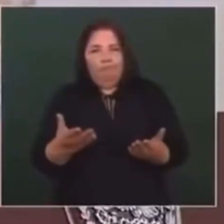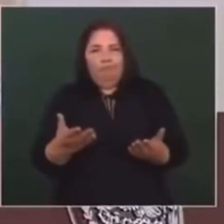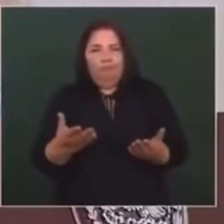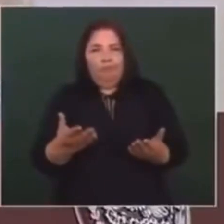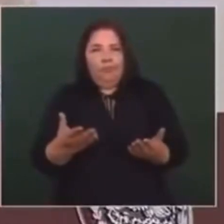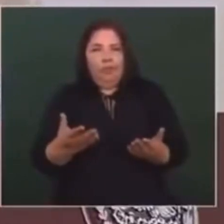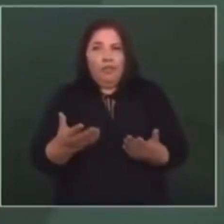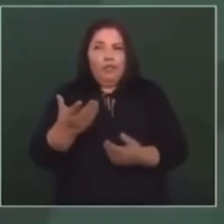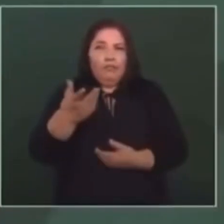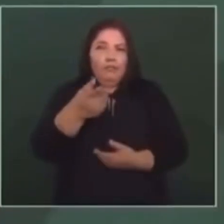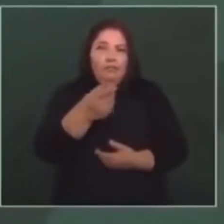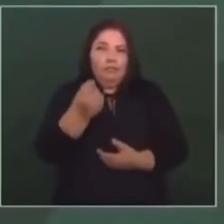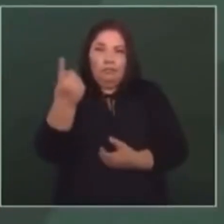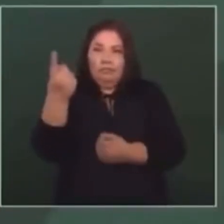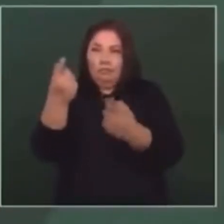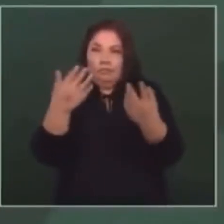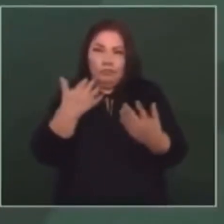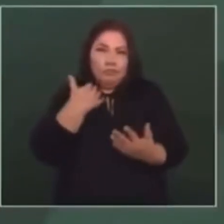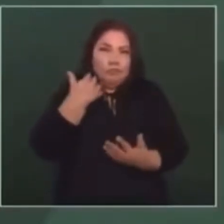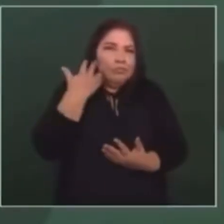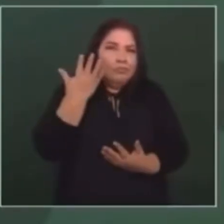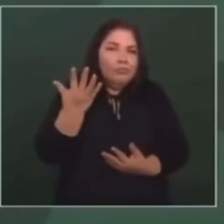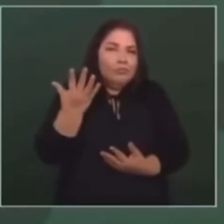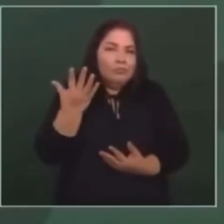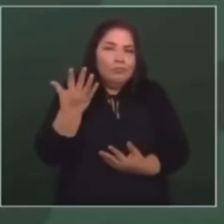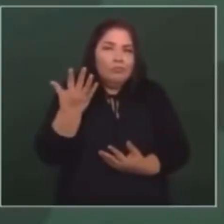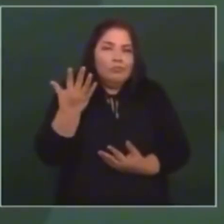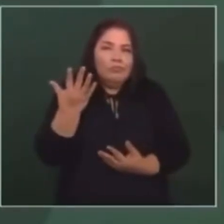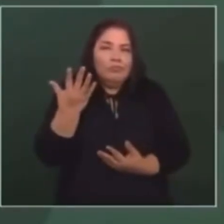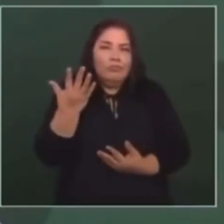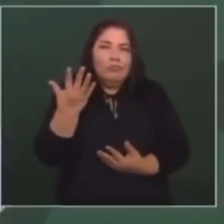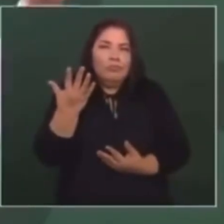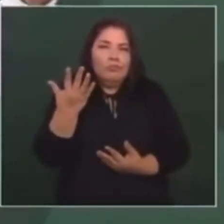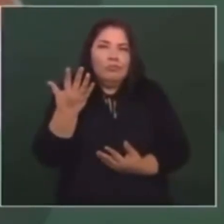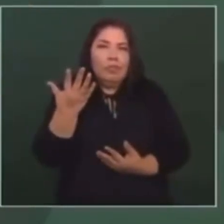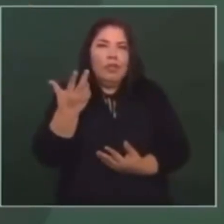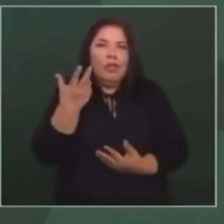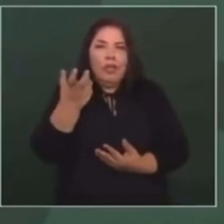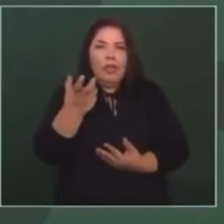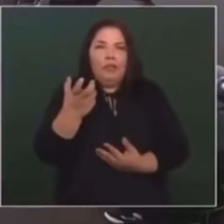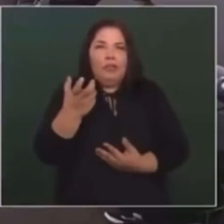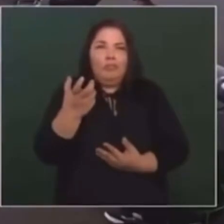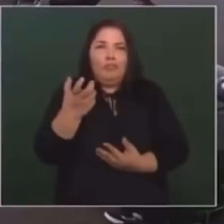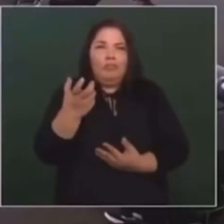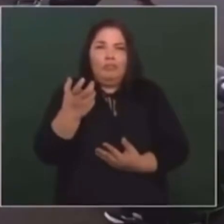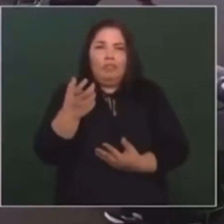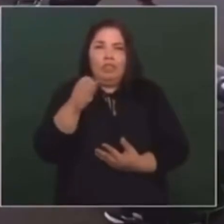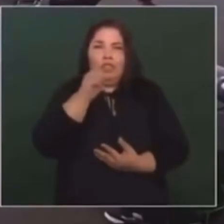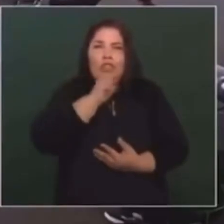Lo que quieren es el espectáculo,